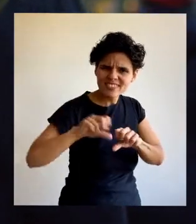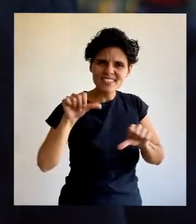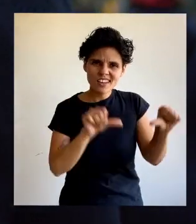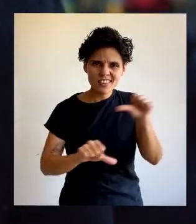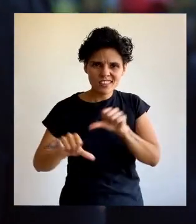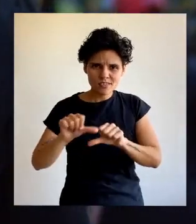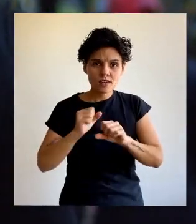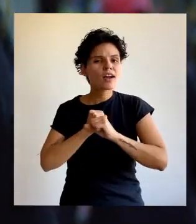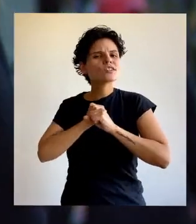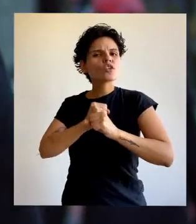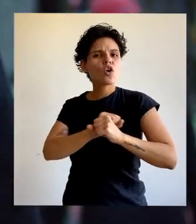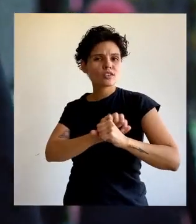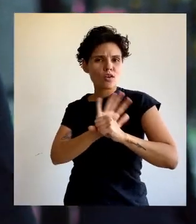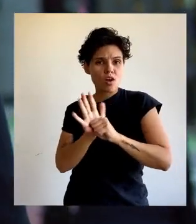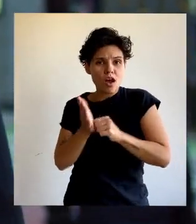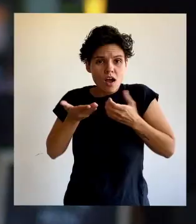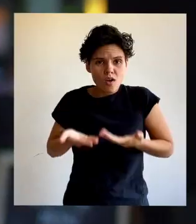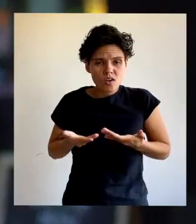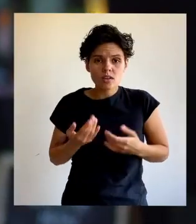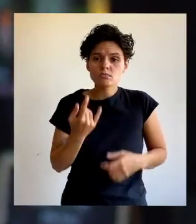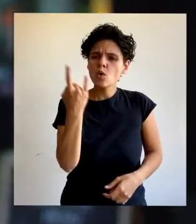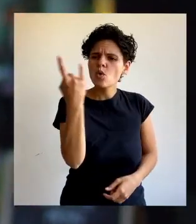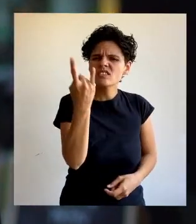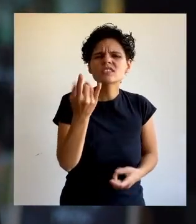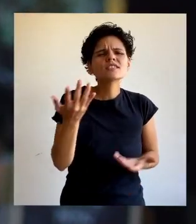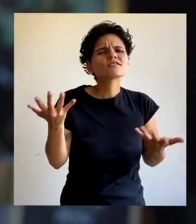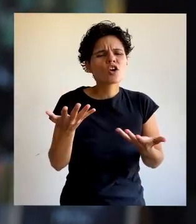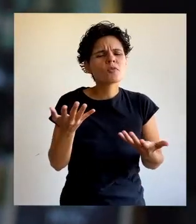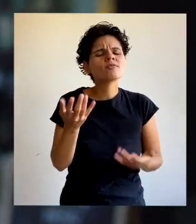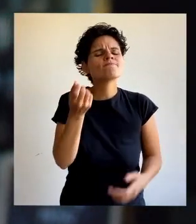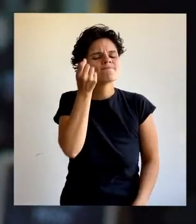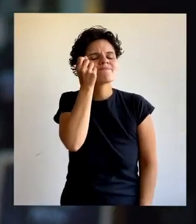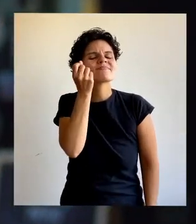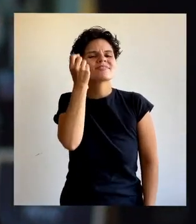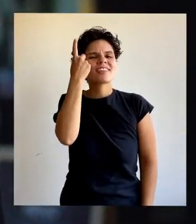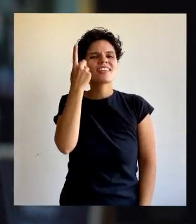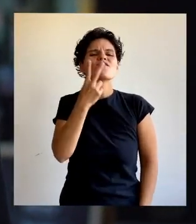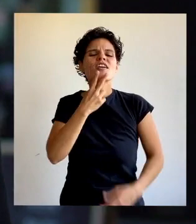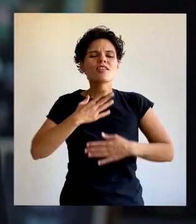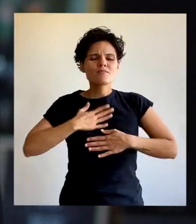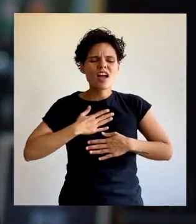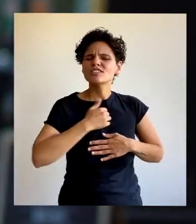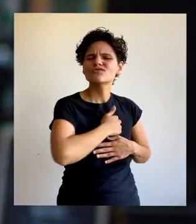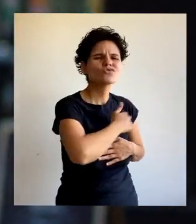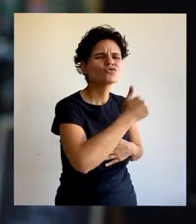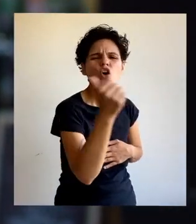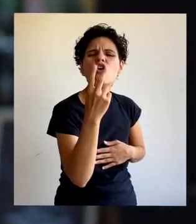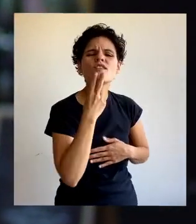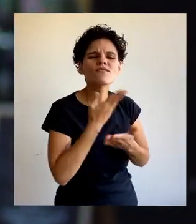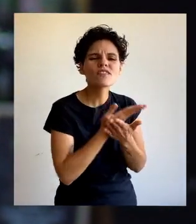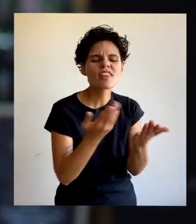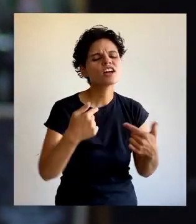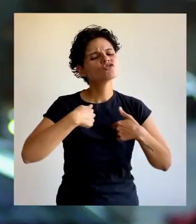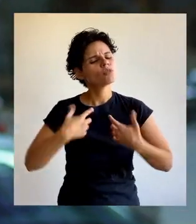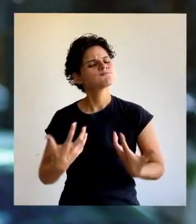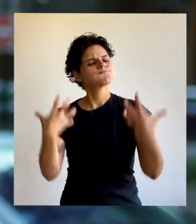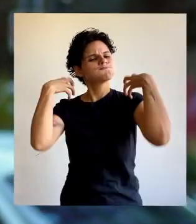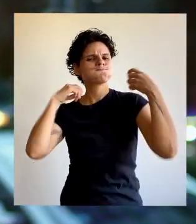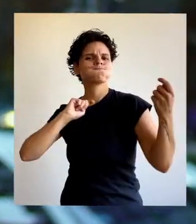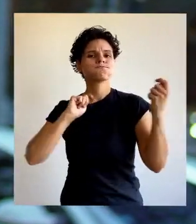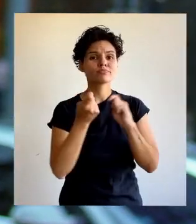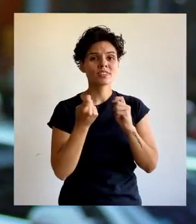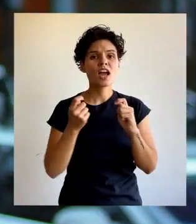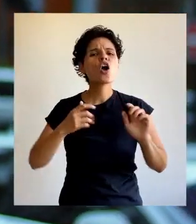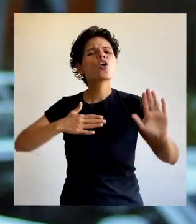el coronavirus. Porque entendí que hacer universidad es asumir la responsabilidad de transformar nuestras vidas y la vida de quienes nos rodean. Por eso el